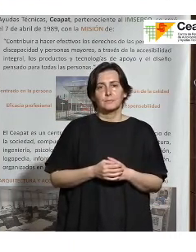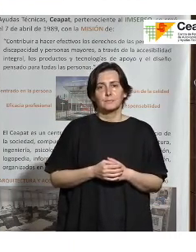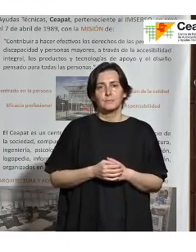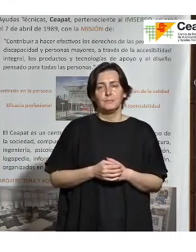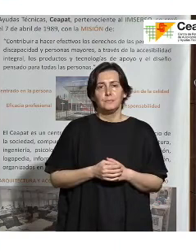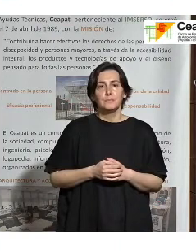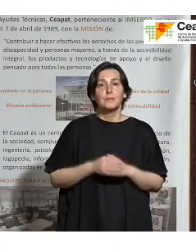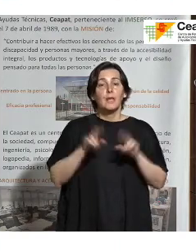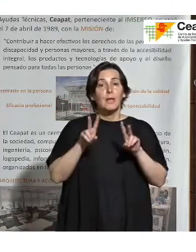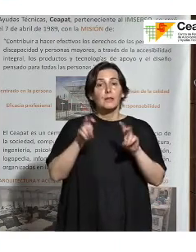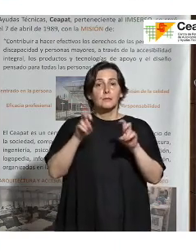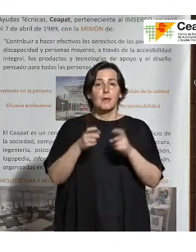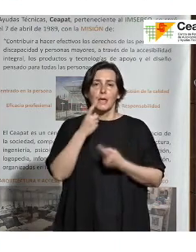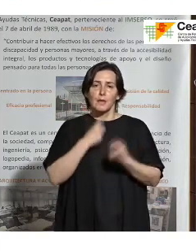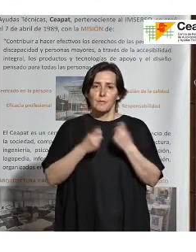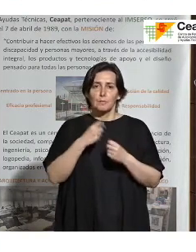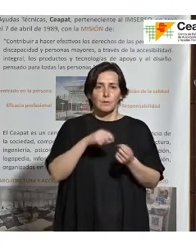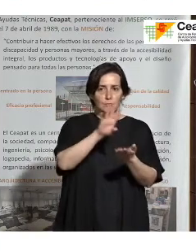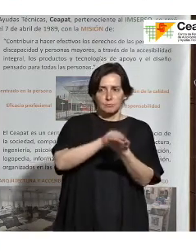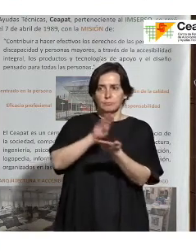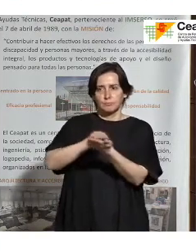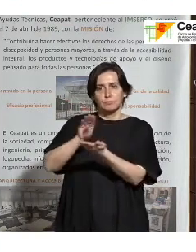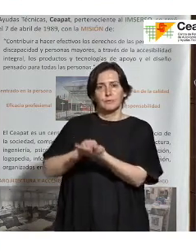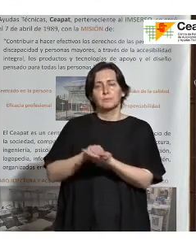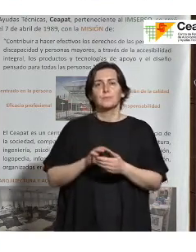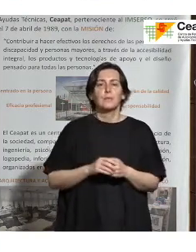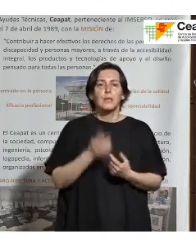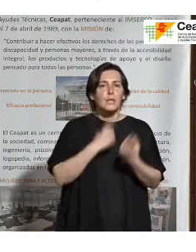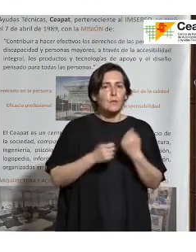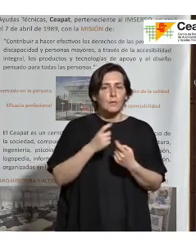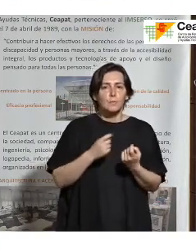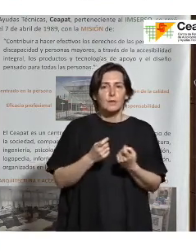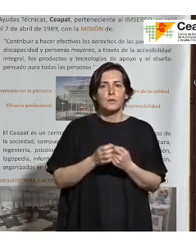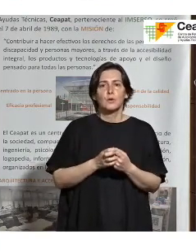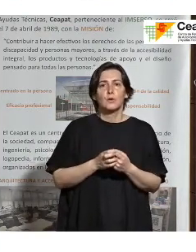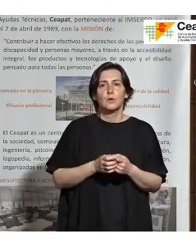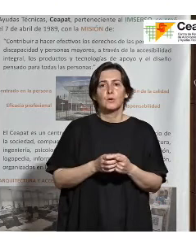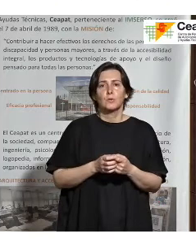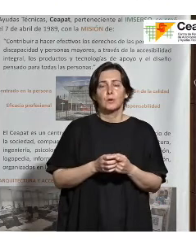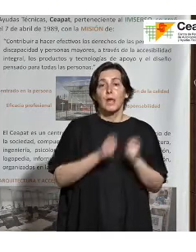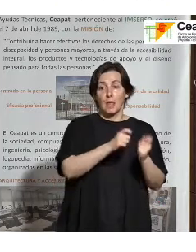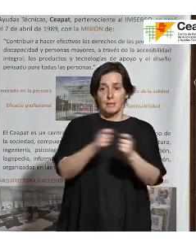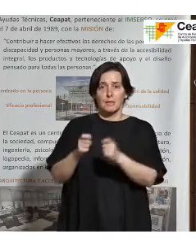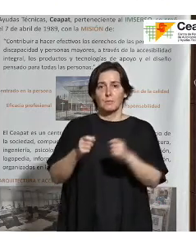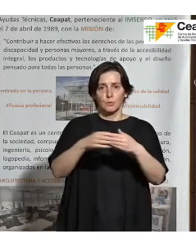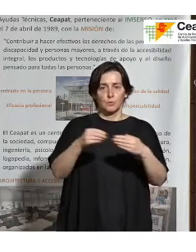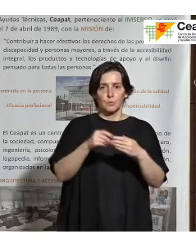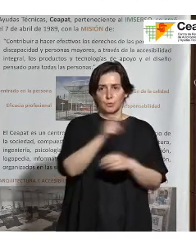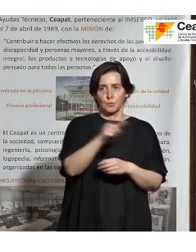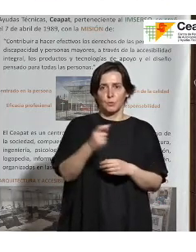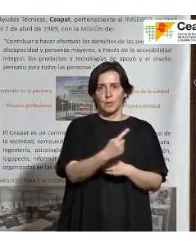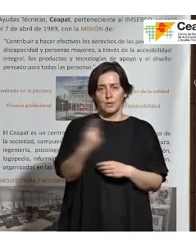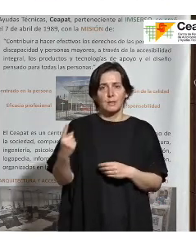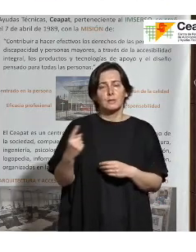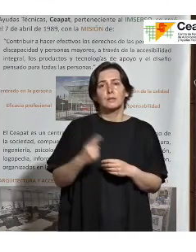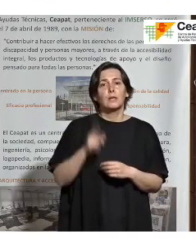En cuanto a la información que recogemos inicialmente y la información que proporcionamos a las personas usuarias, también